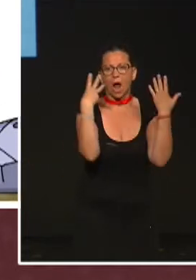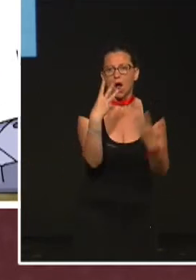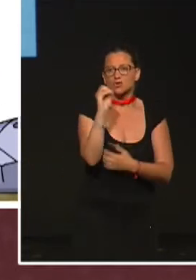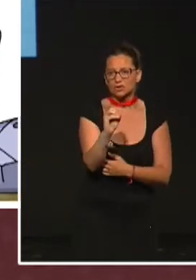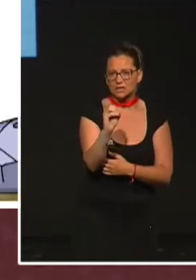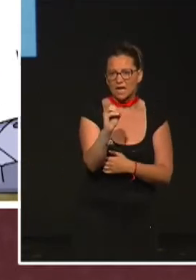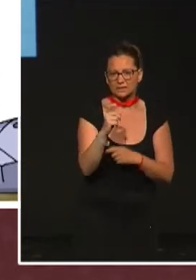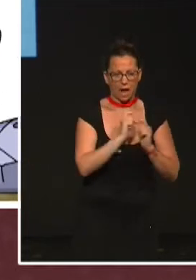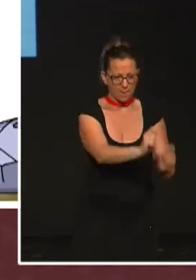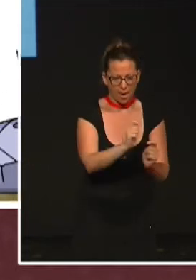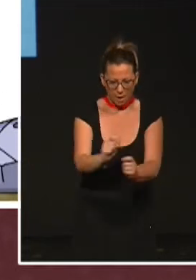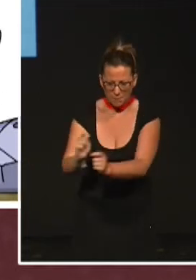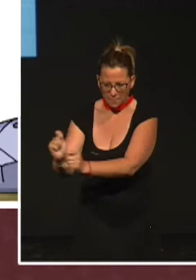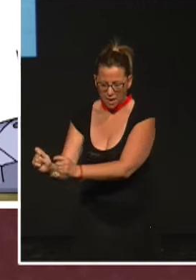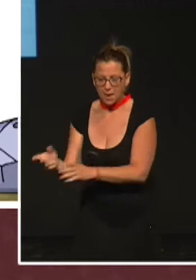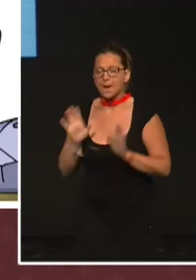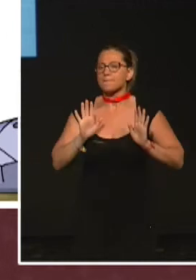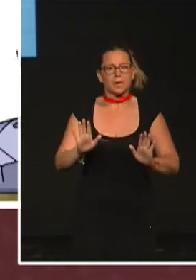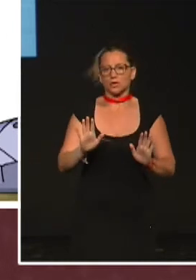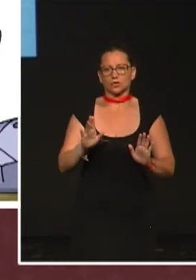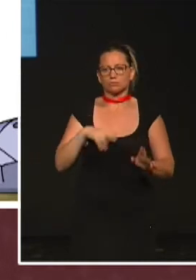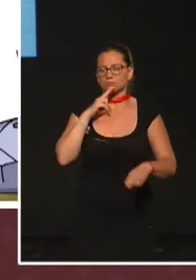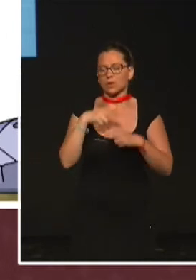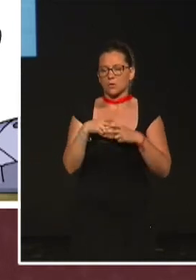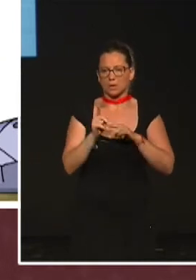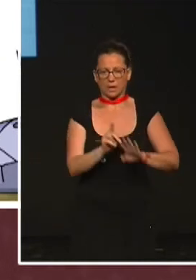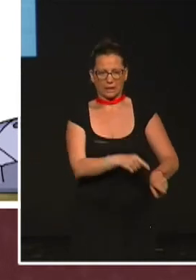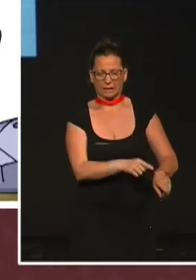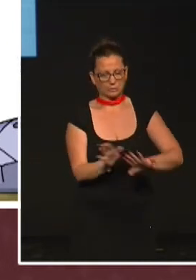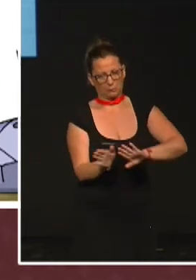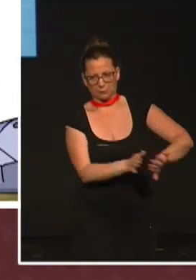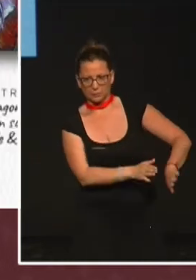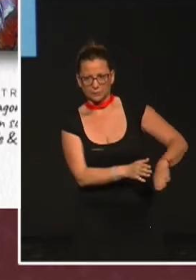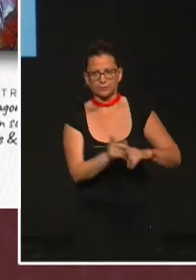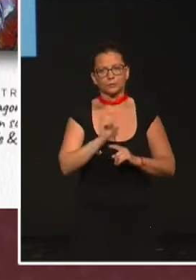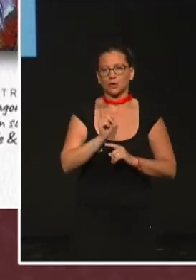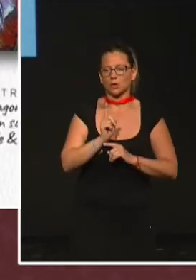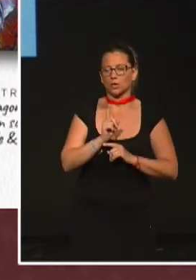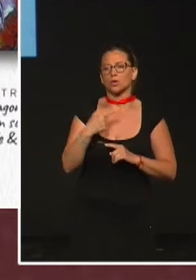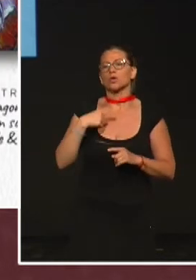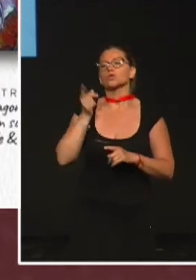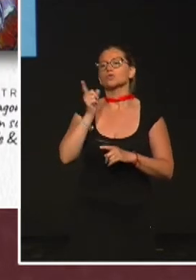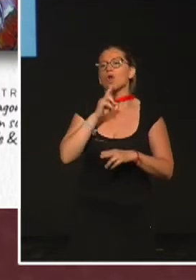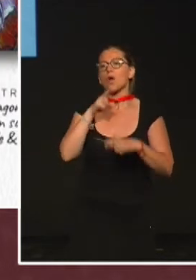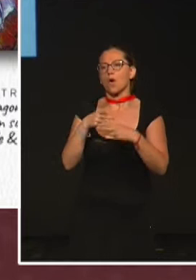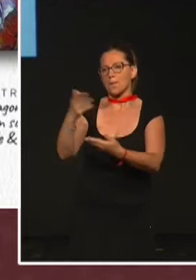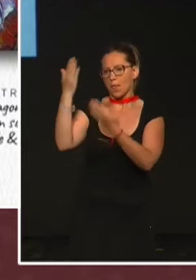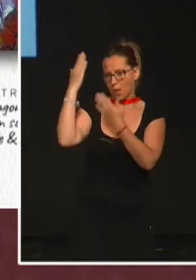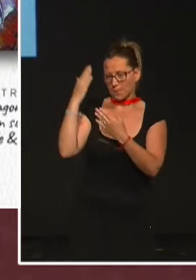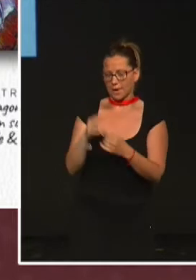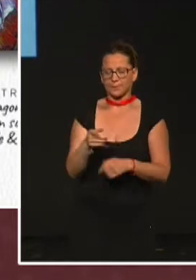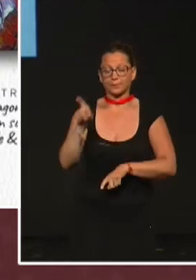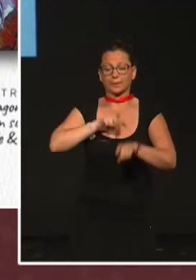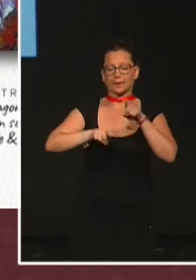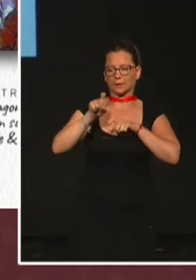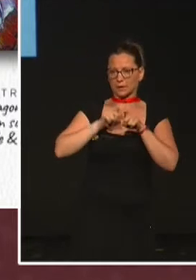especies de percebes. Pero yo no vengo a hablar de eso, sino de los nombres que le hacen homenaje a él, a Darwin. Volviendo otra vez